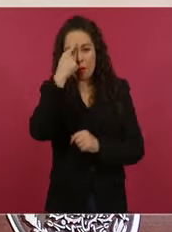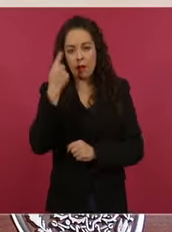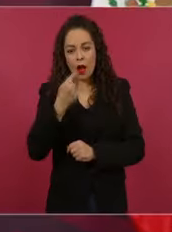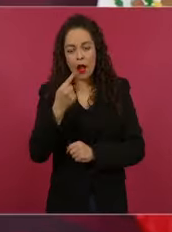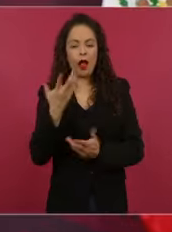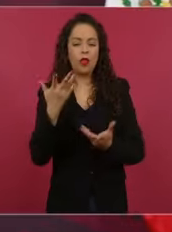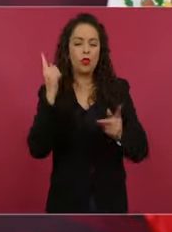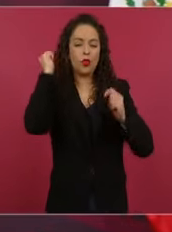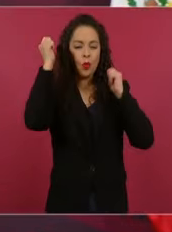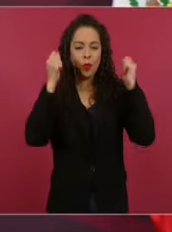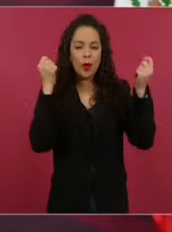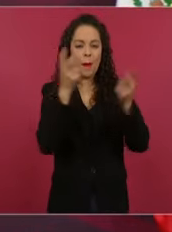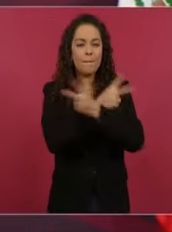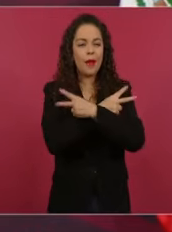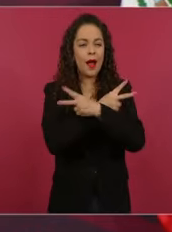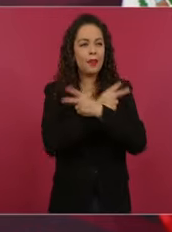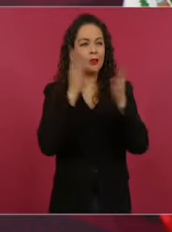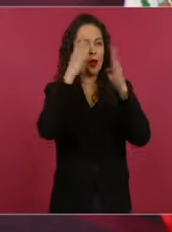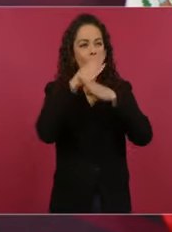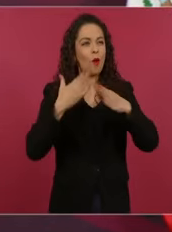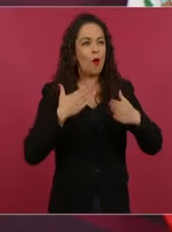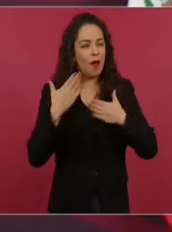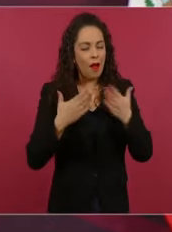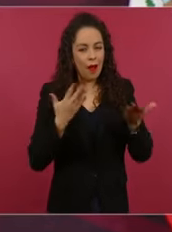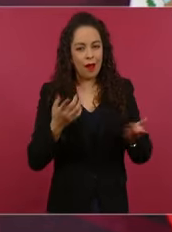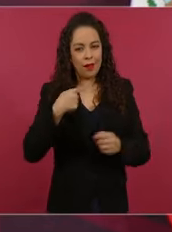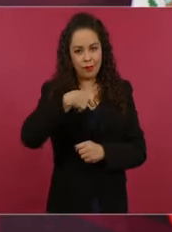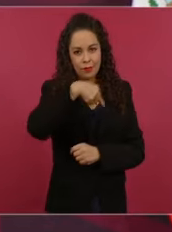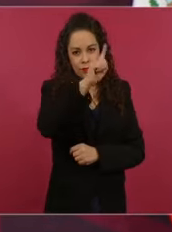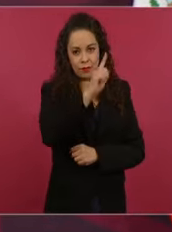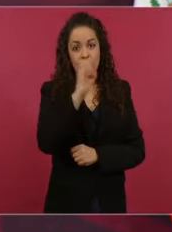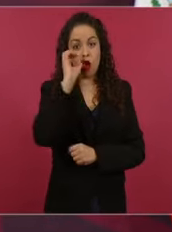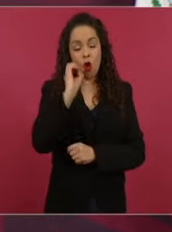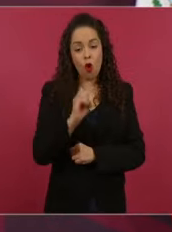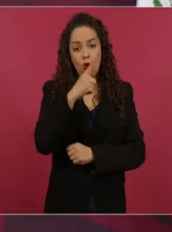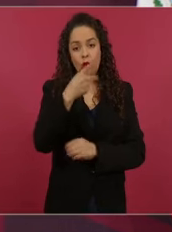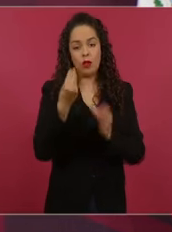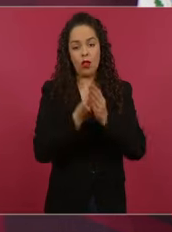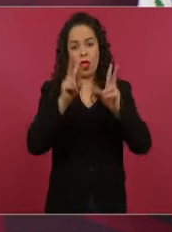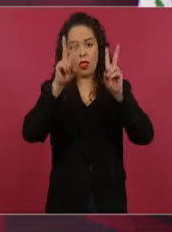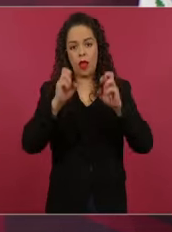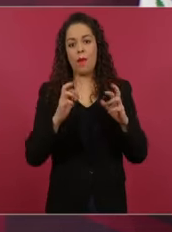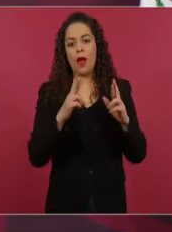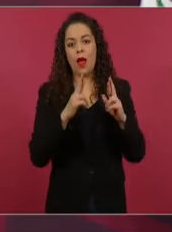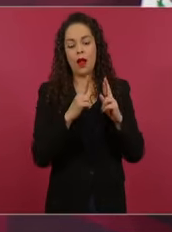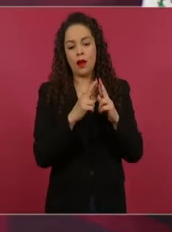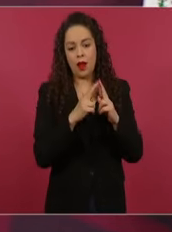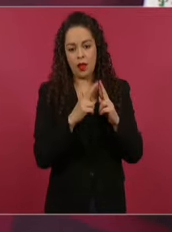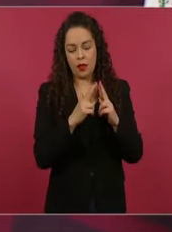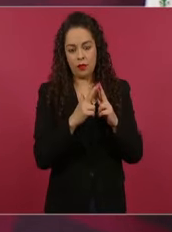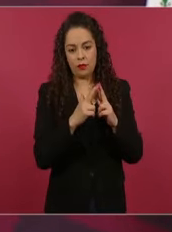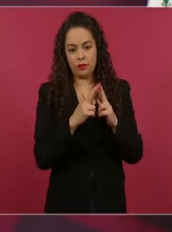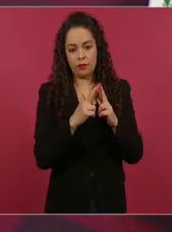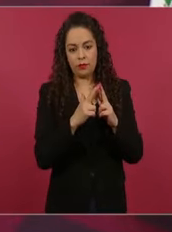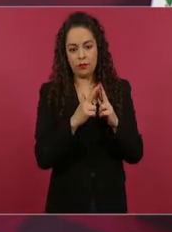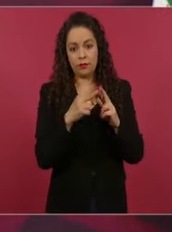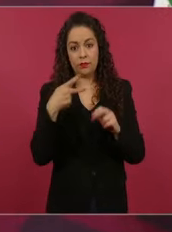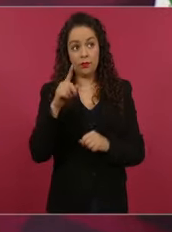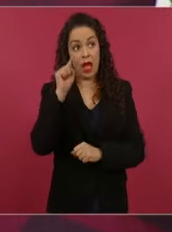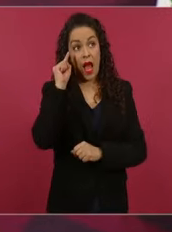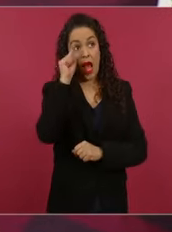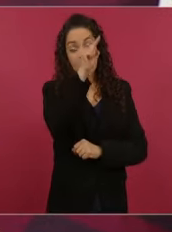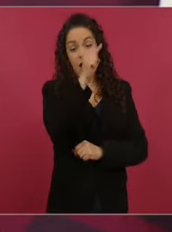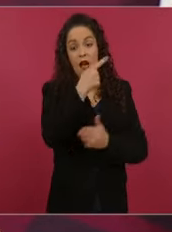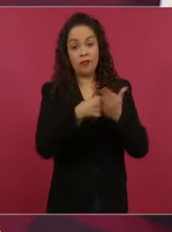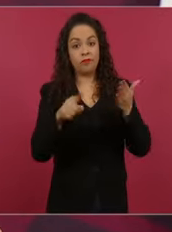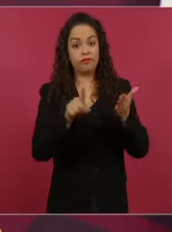Y como están cancelando vuelos comerciales, se decidió enviar un